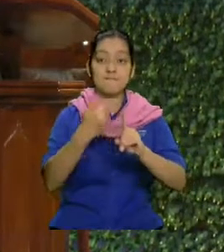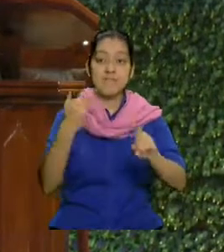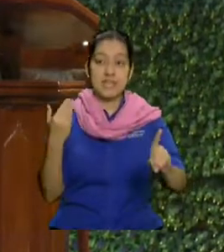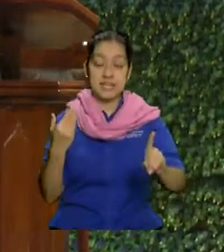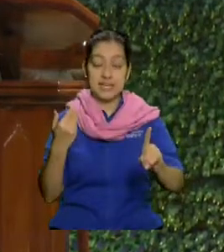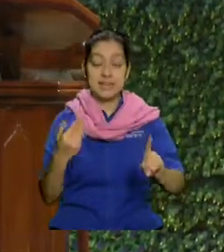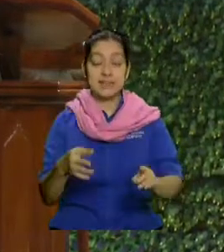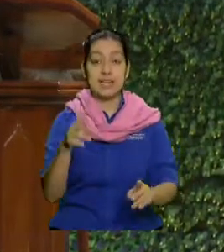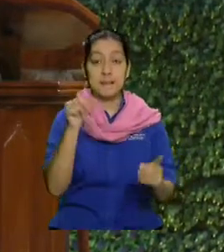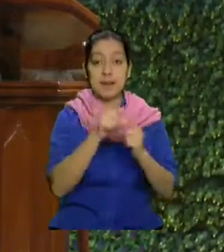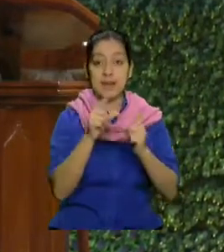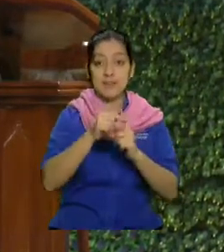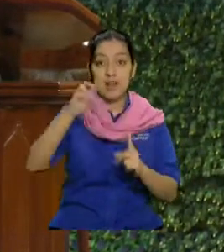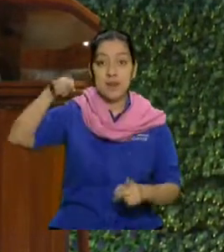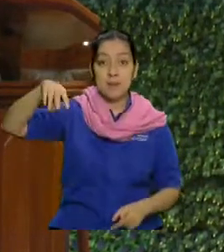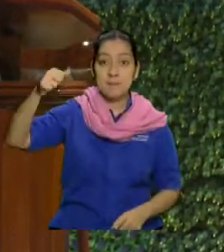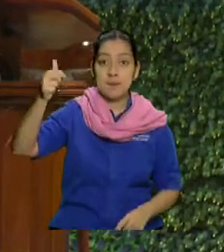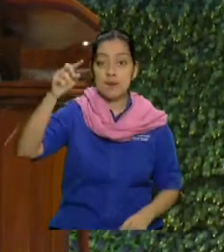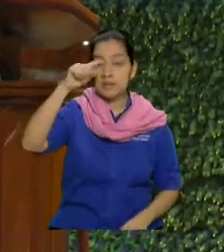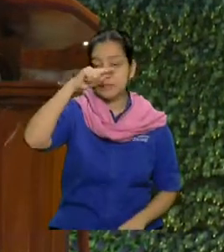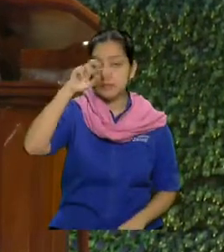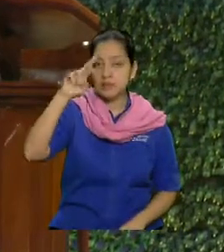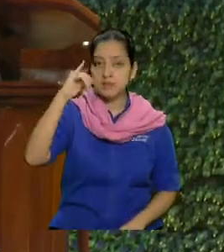Entonces, entre dos homosexuales no puede haber matriz.